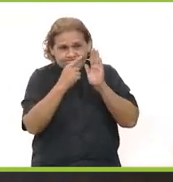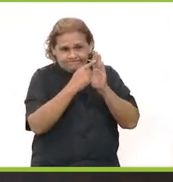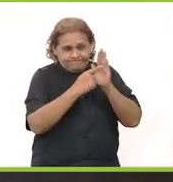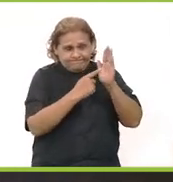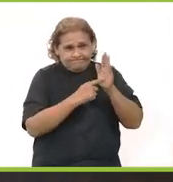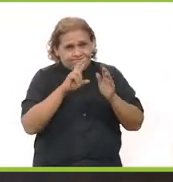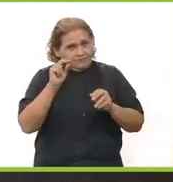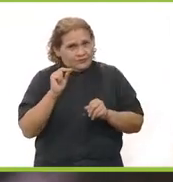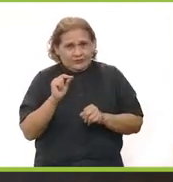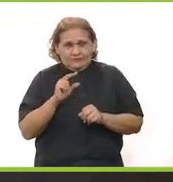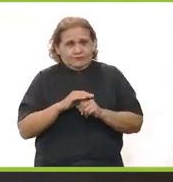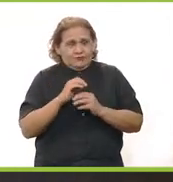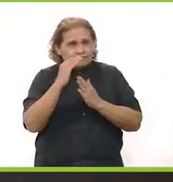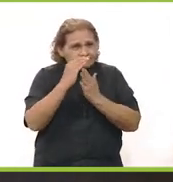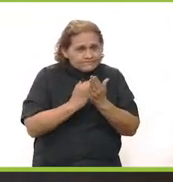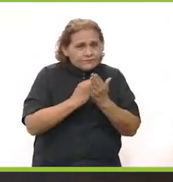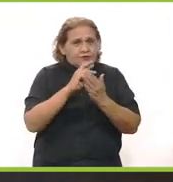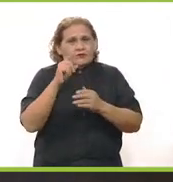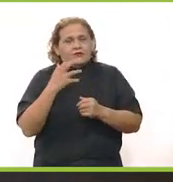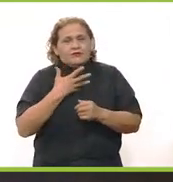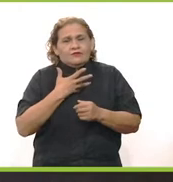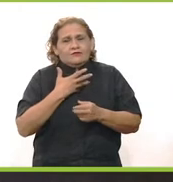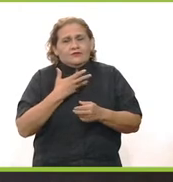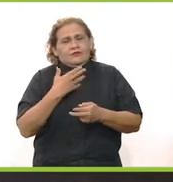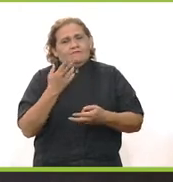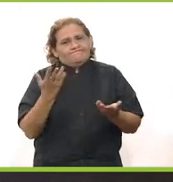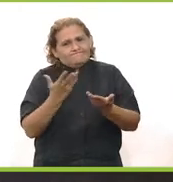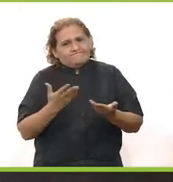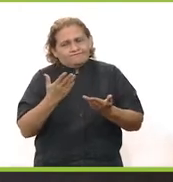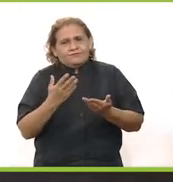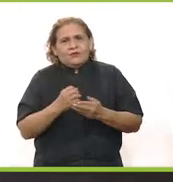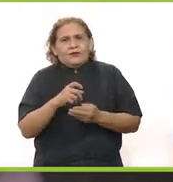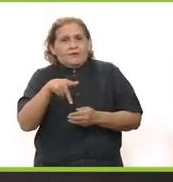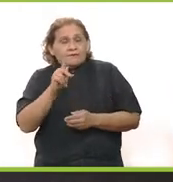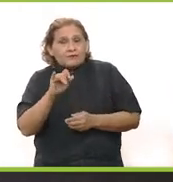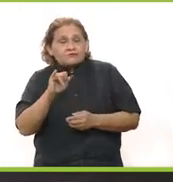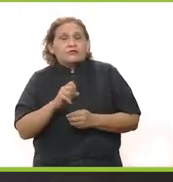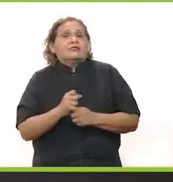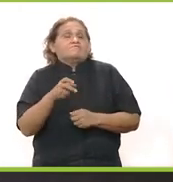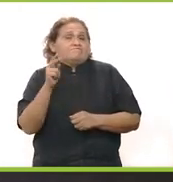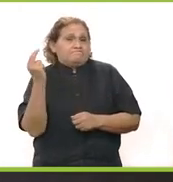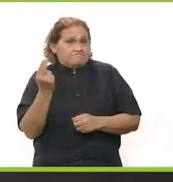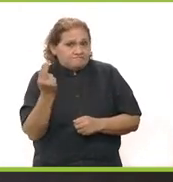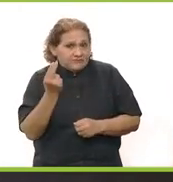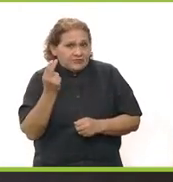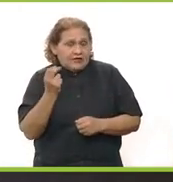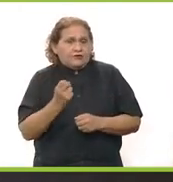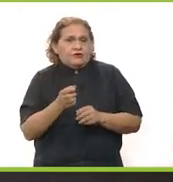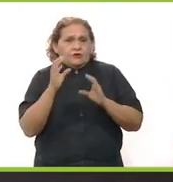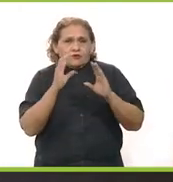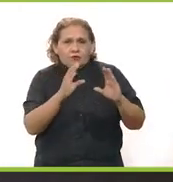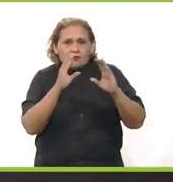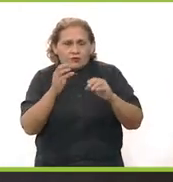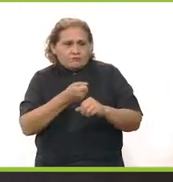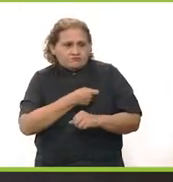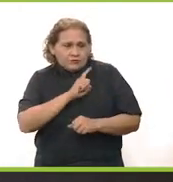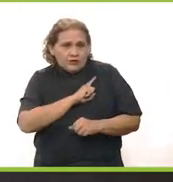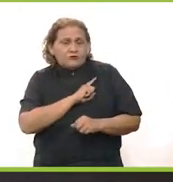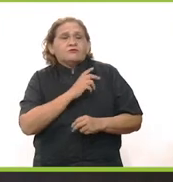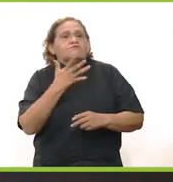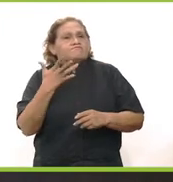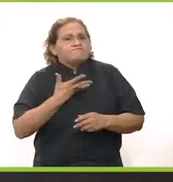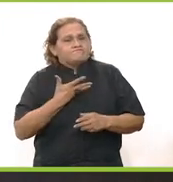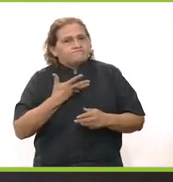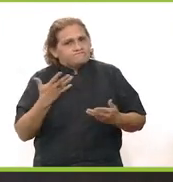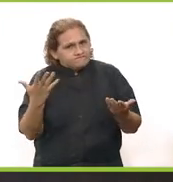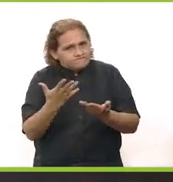regresando a tomar medidas que hemos tomado anteriormente y que no queremos tener que volver a tomar. Pero en caso de ser necesario, si necesitamos cuidar la salud y la vida